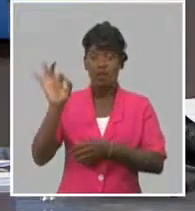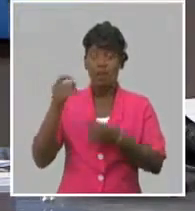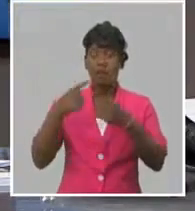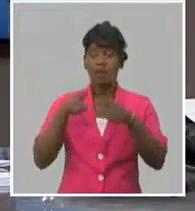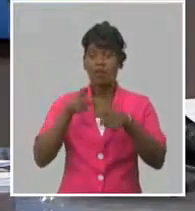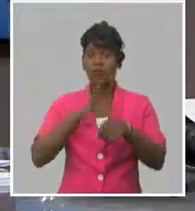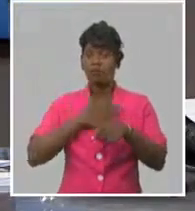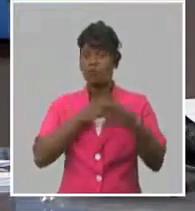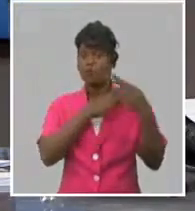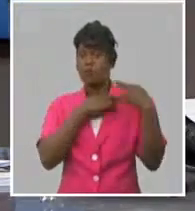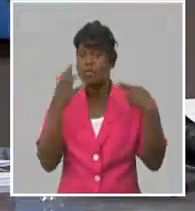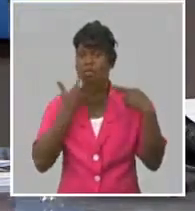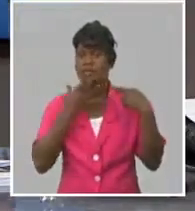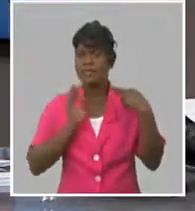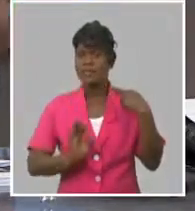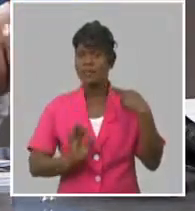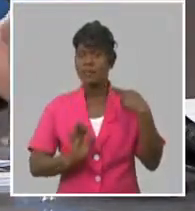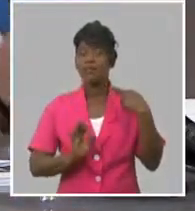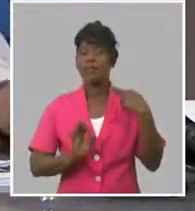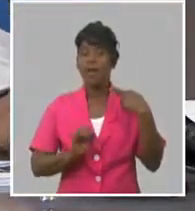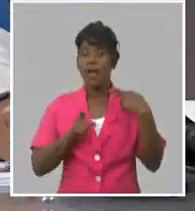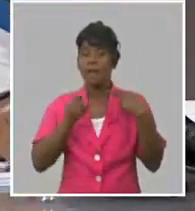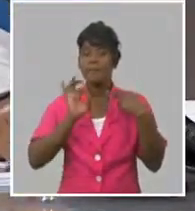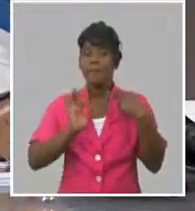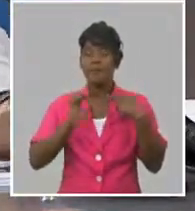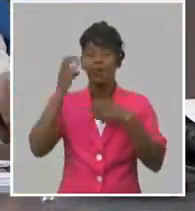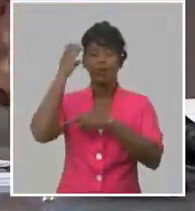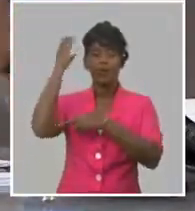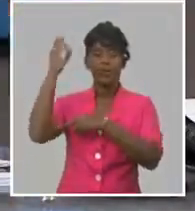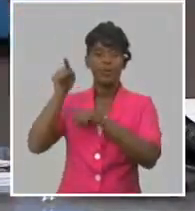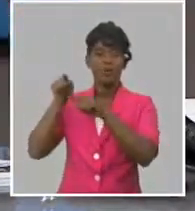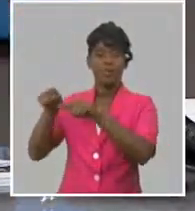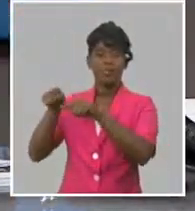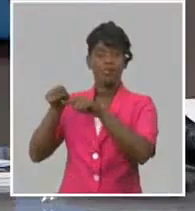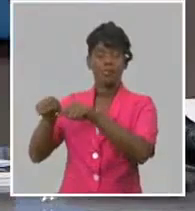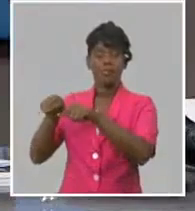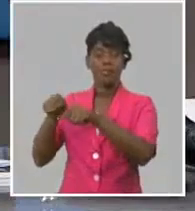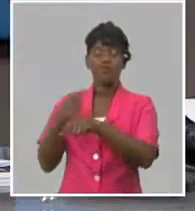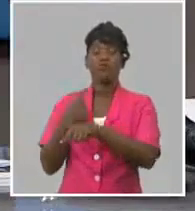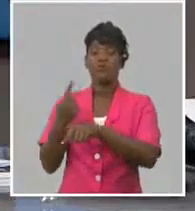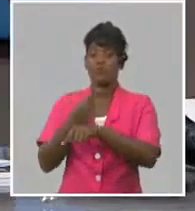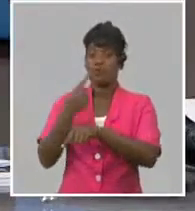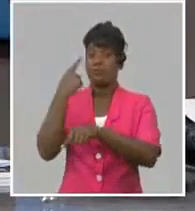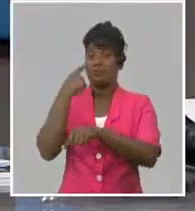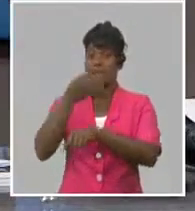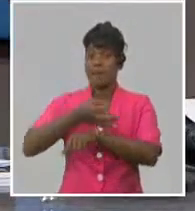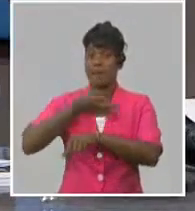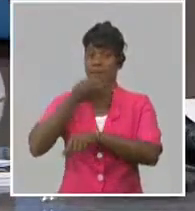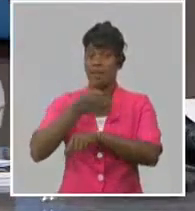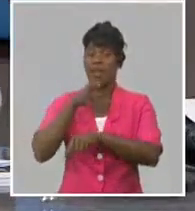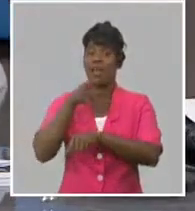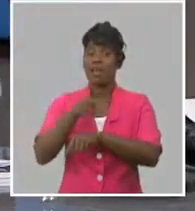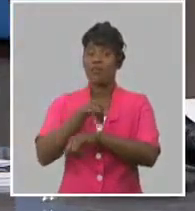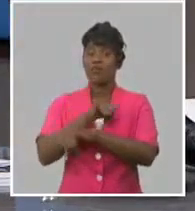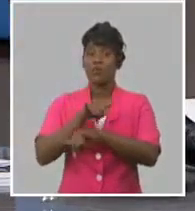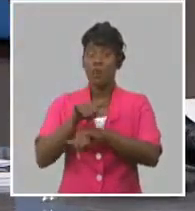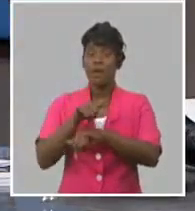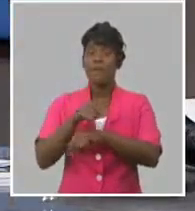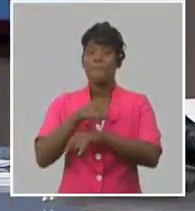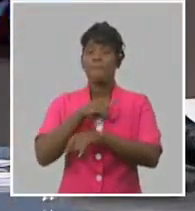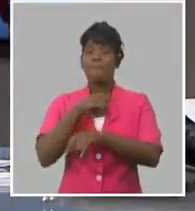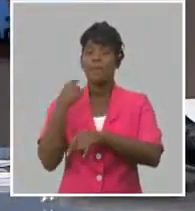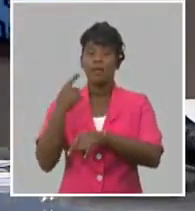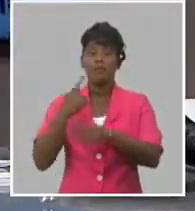responsabilidad de la empresa, los cubre el presupuesto del Estado. Y eso es lo que nosotros decimos, que hay un nivel de transferencia